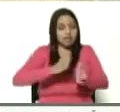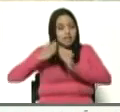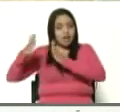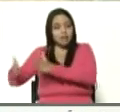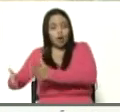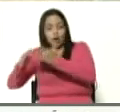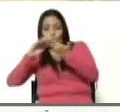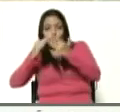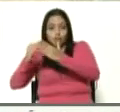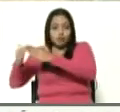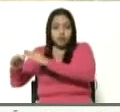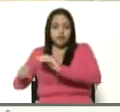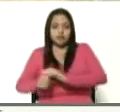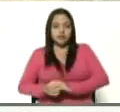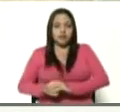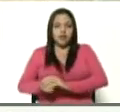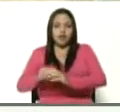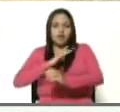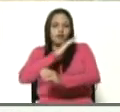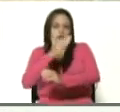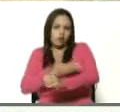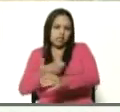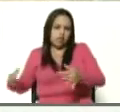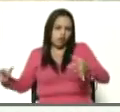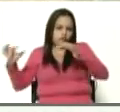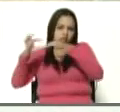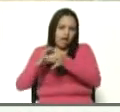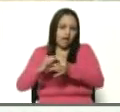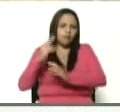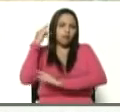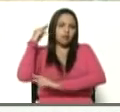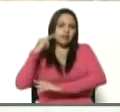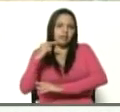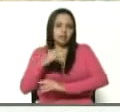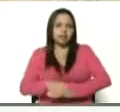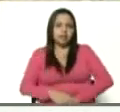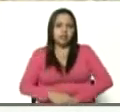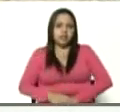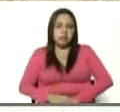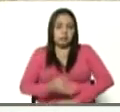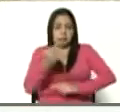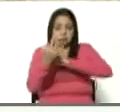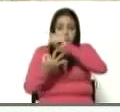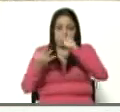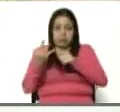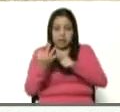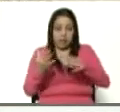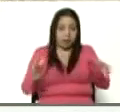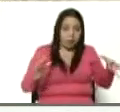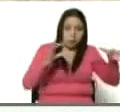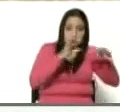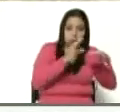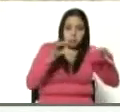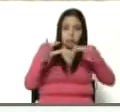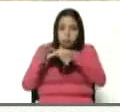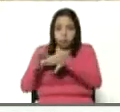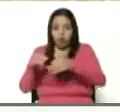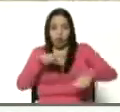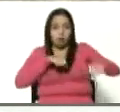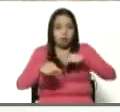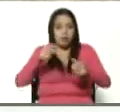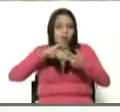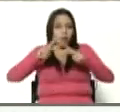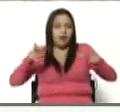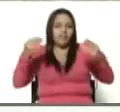Comuna Fuerza y Unidad Bolivariana, así de manera conjunta con el Movimiento Paz y Vida, quien nos